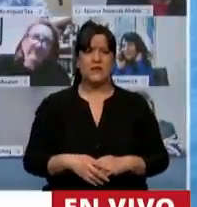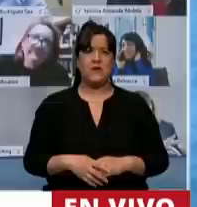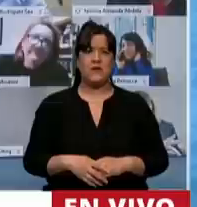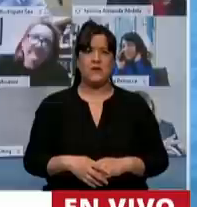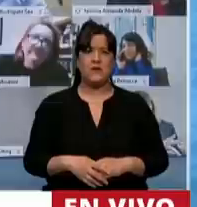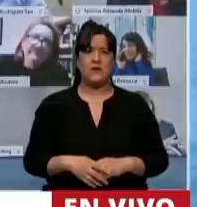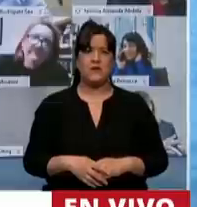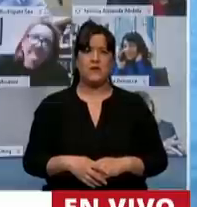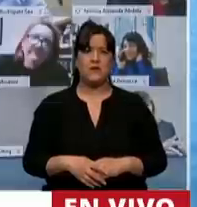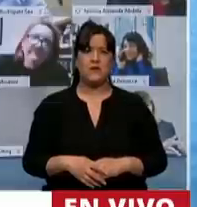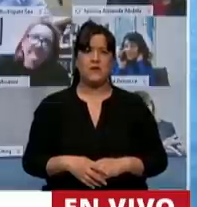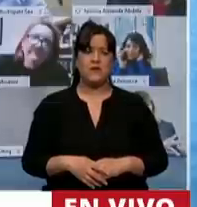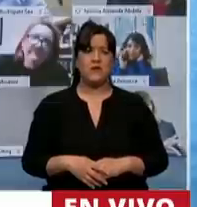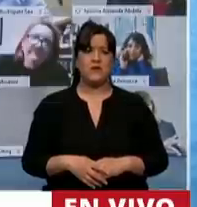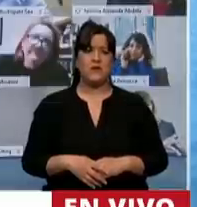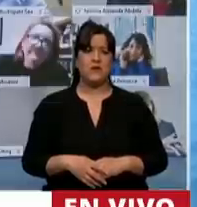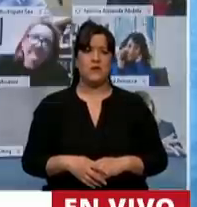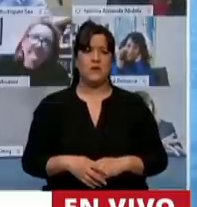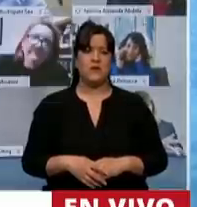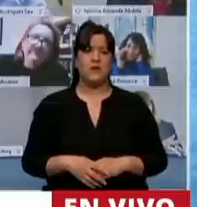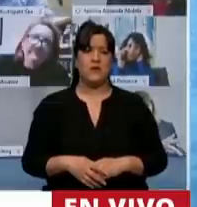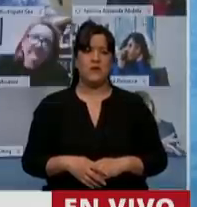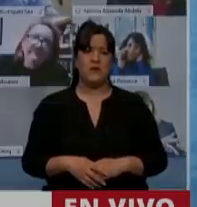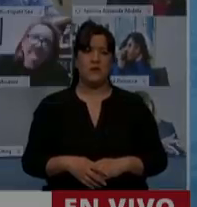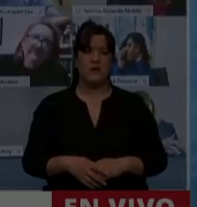¡Aplausos! ¡Aplausos! ¡Aplausos! Gracias.